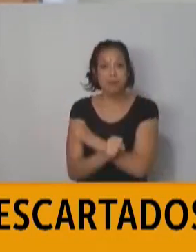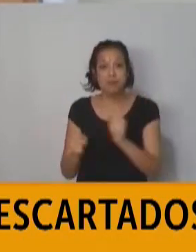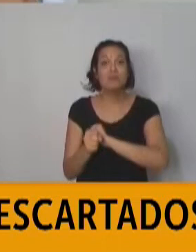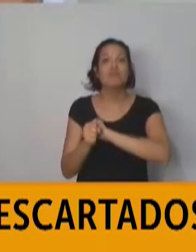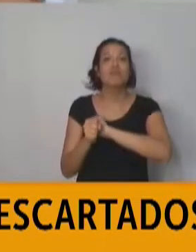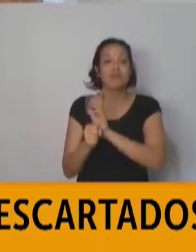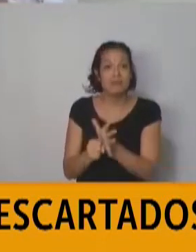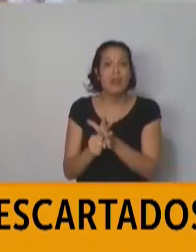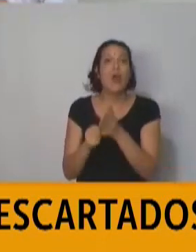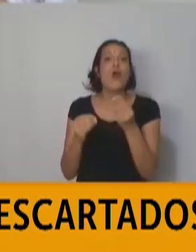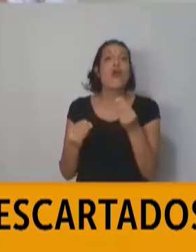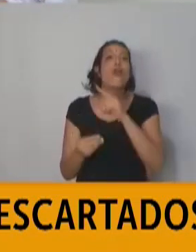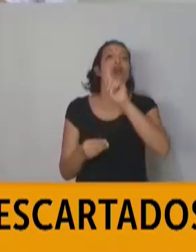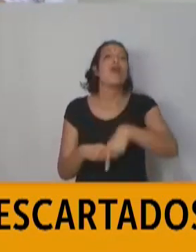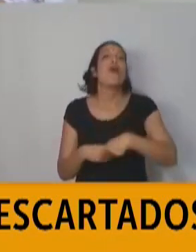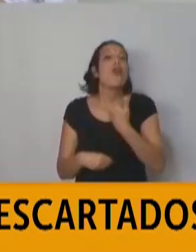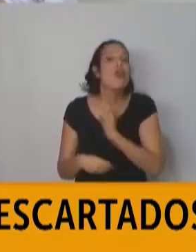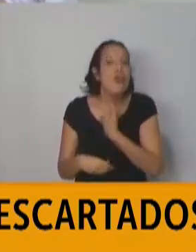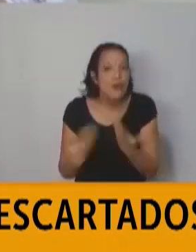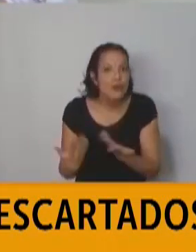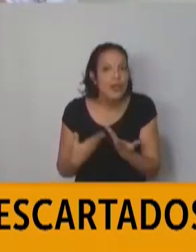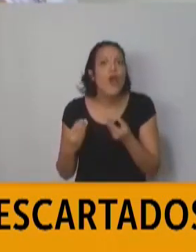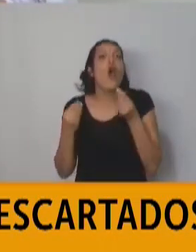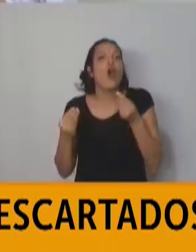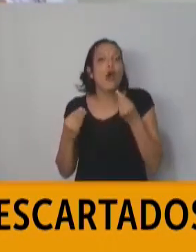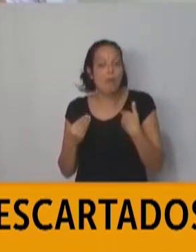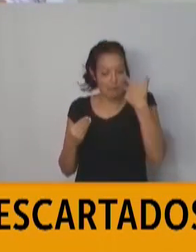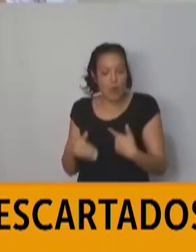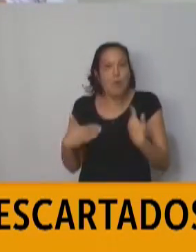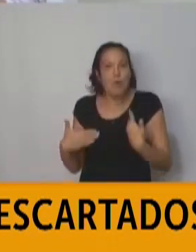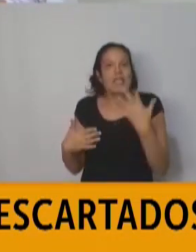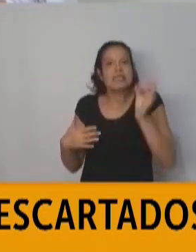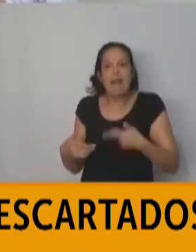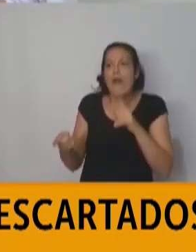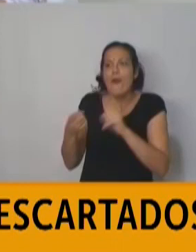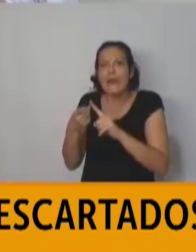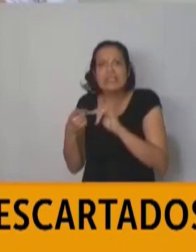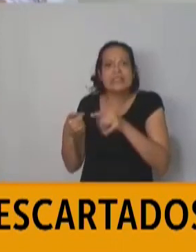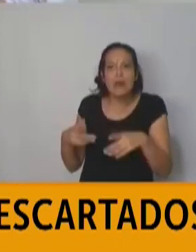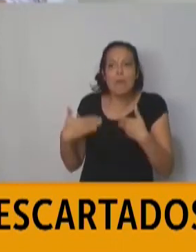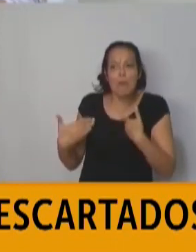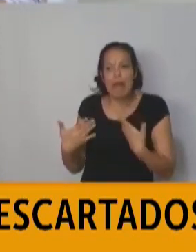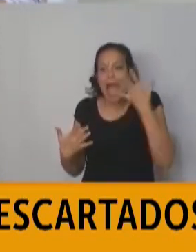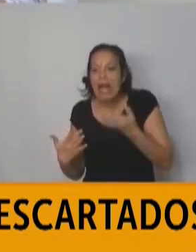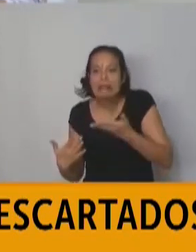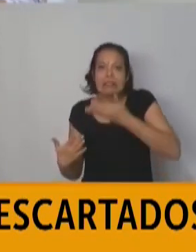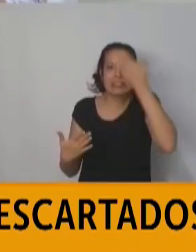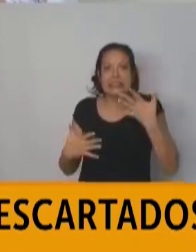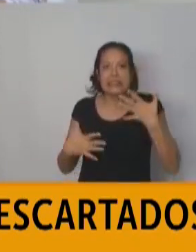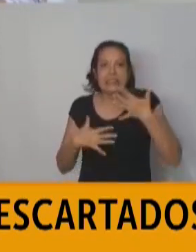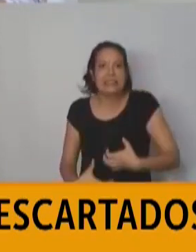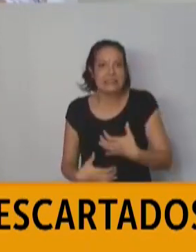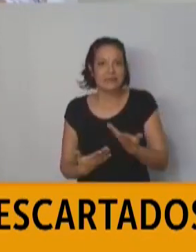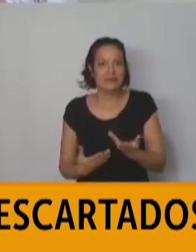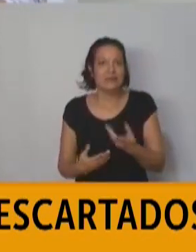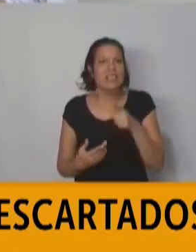en Paraná. ¿Cómo alguien puede saber si estuvo o no en contacto y si puede estar infectado, pero asintomático? ¿Esa información